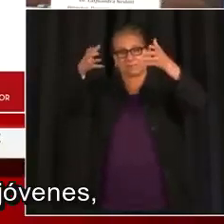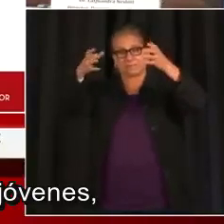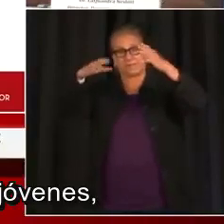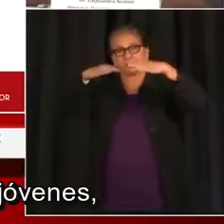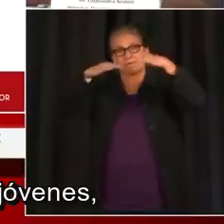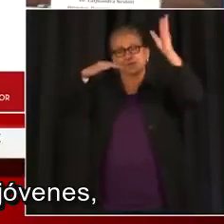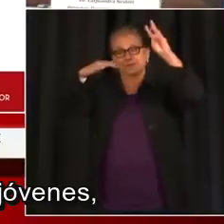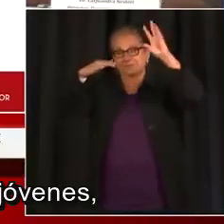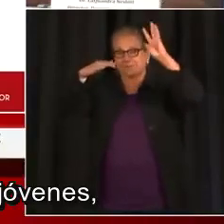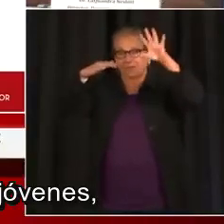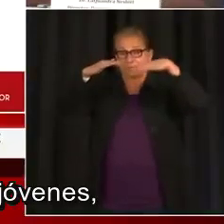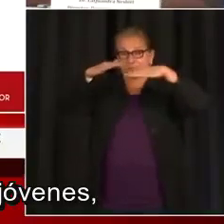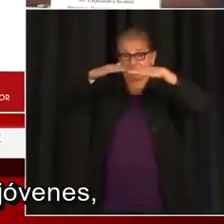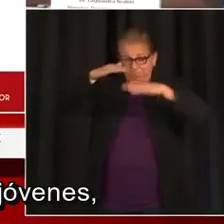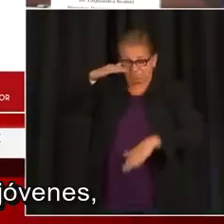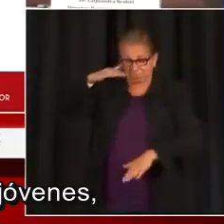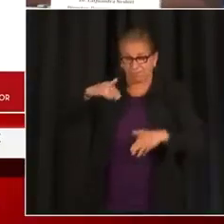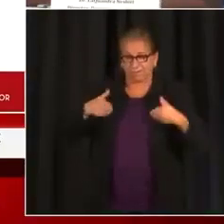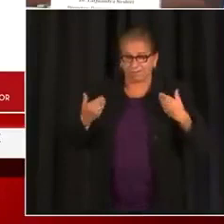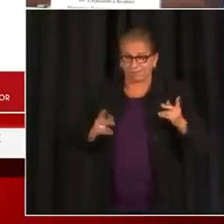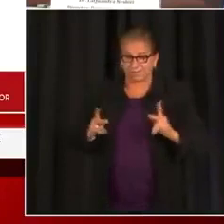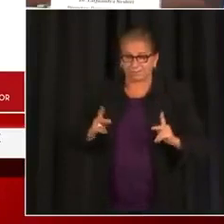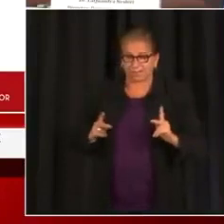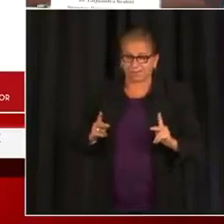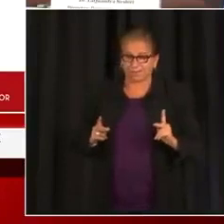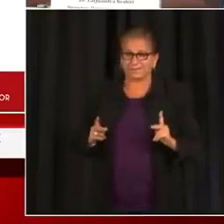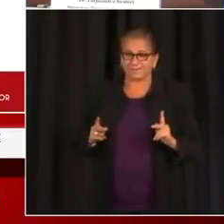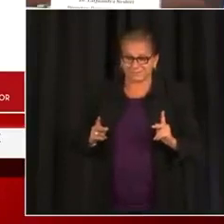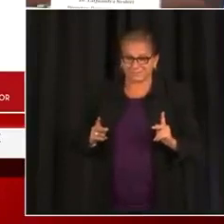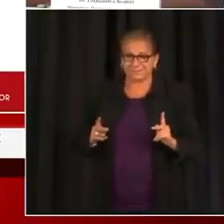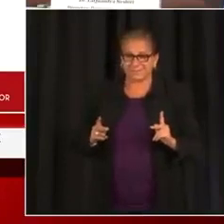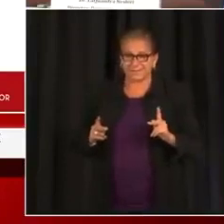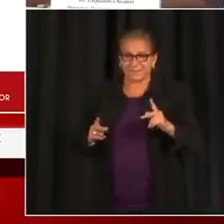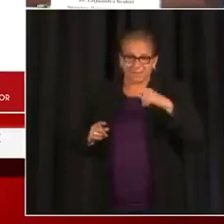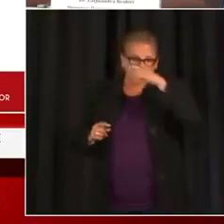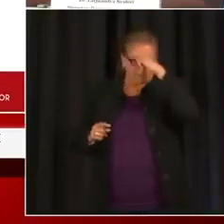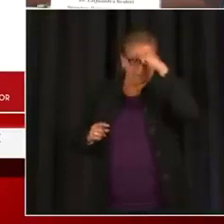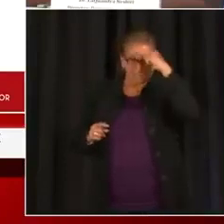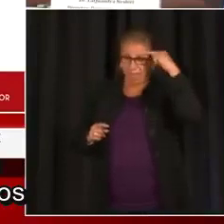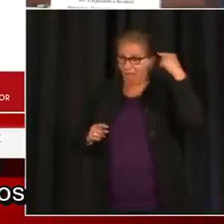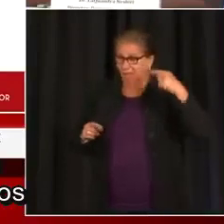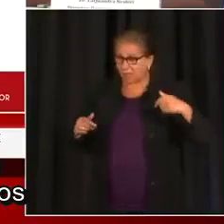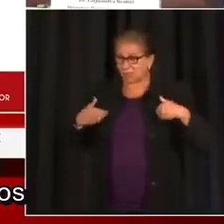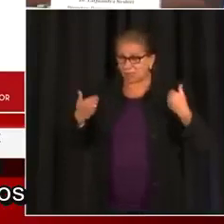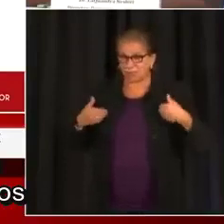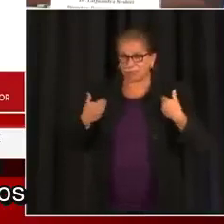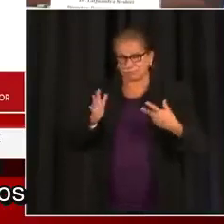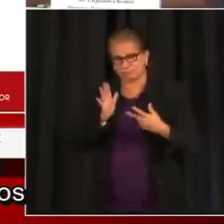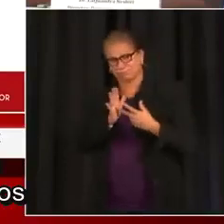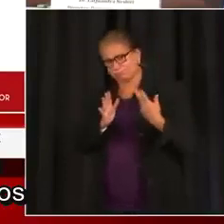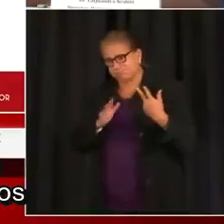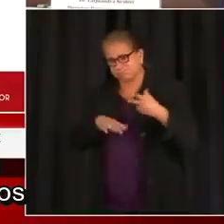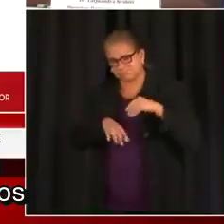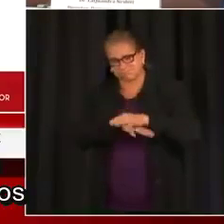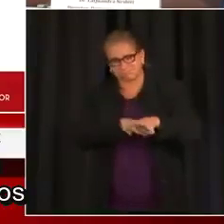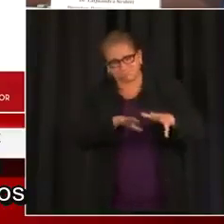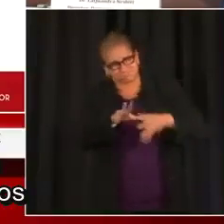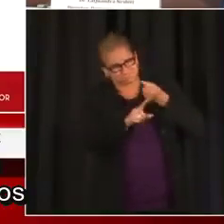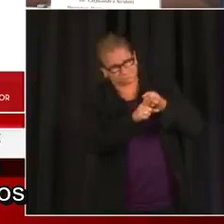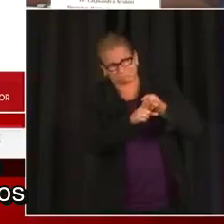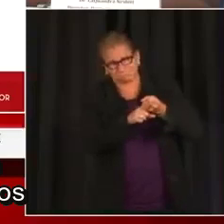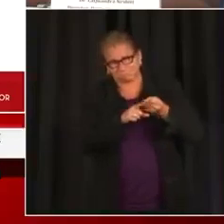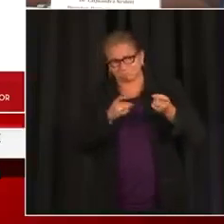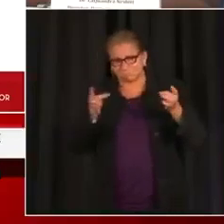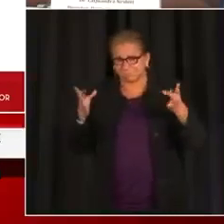nos enfocamos en los más jóvenes en edades de 5 a 14 años, es tres veces más probable que los jóvenes